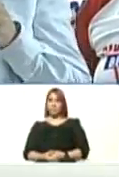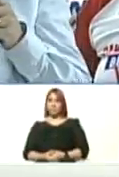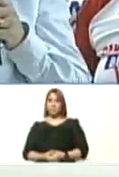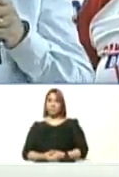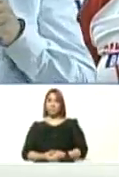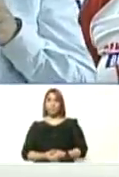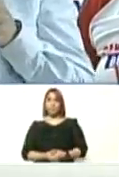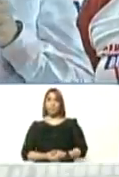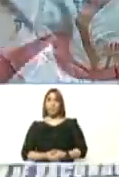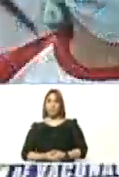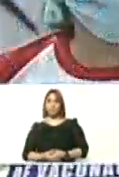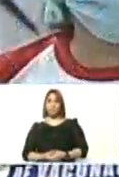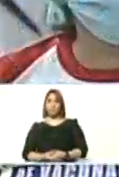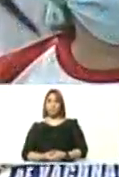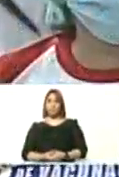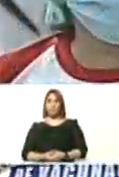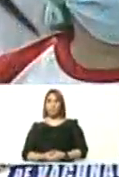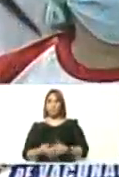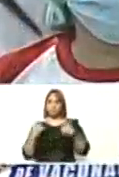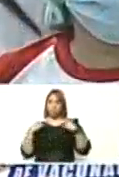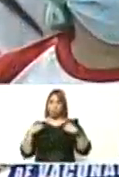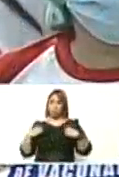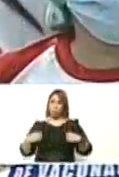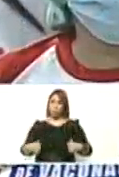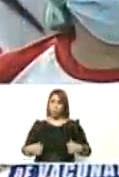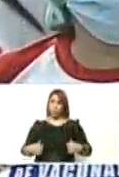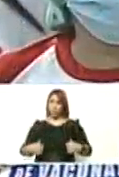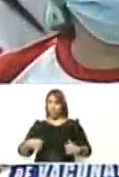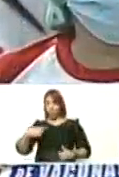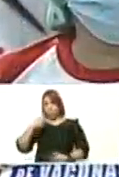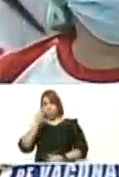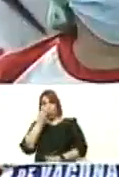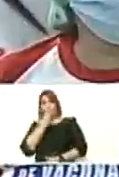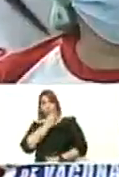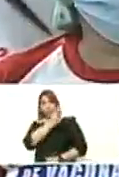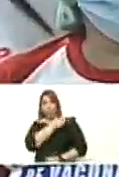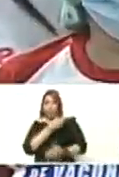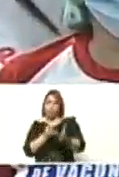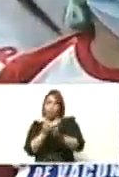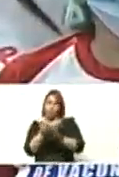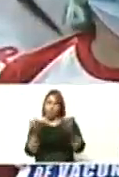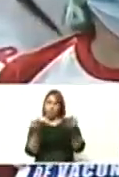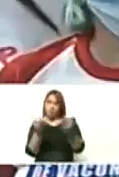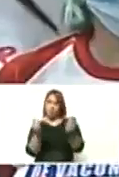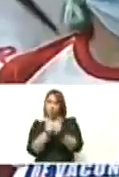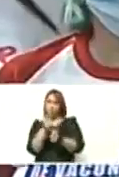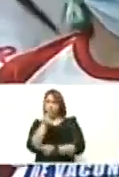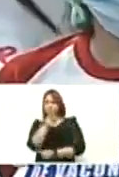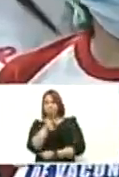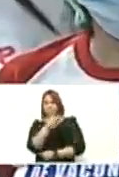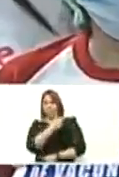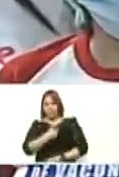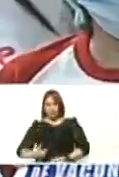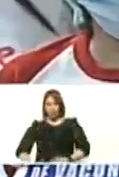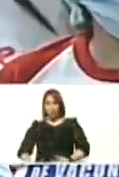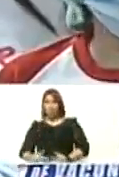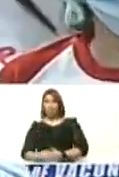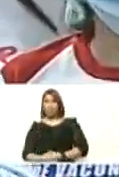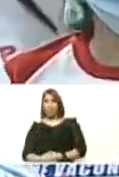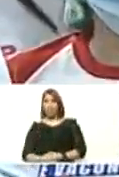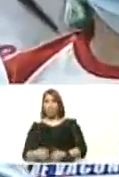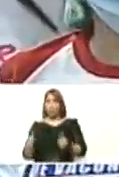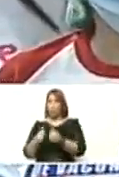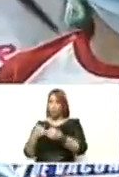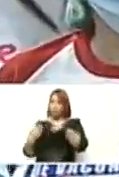con el moral de Mijera García Carneiro con esa lealtad siempre con usted mi comandante presidente y con la